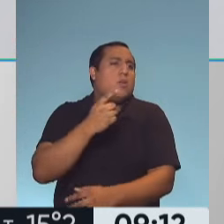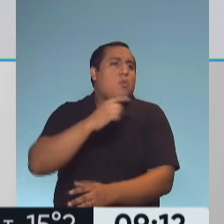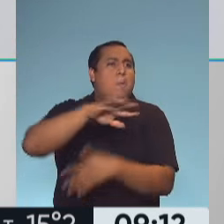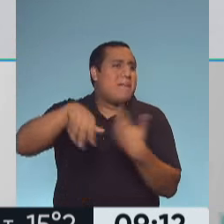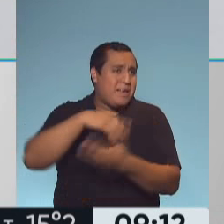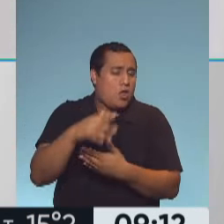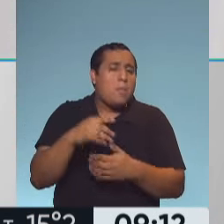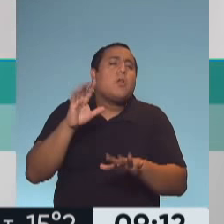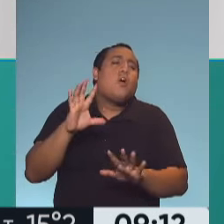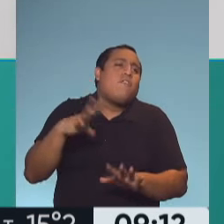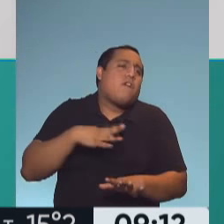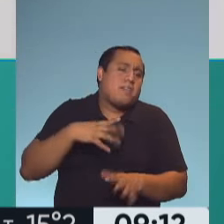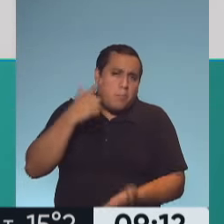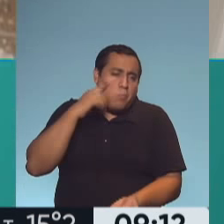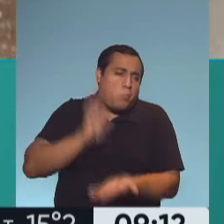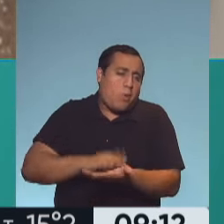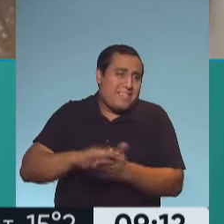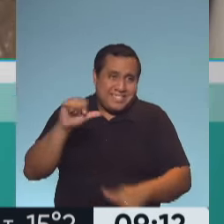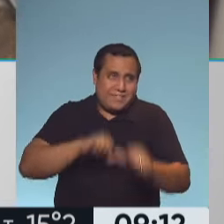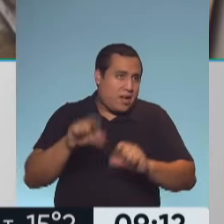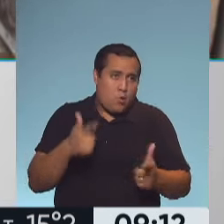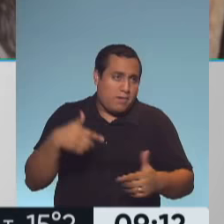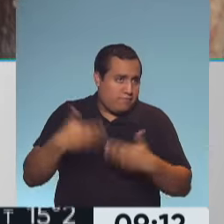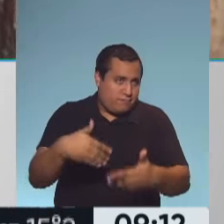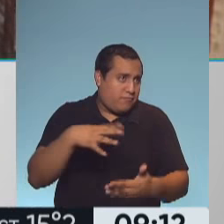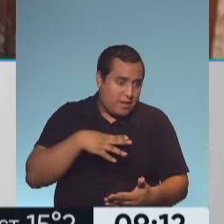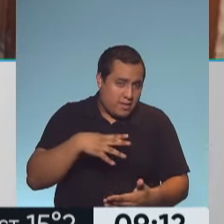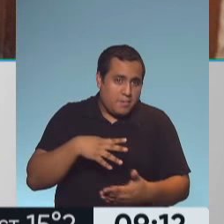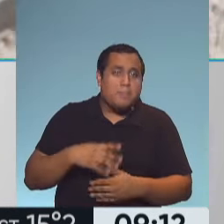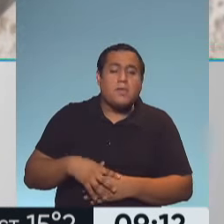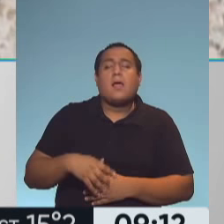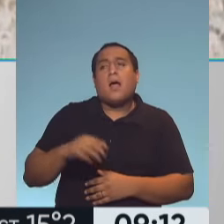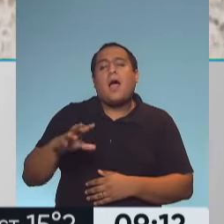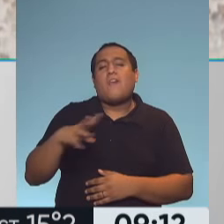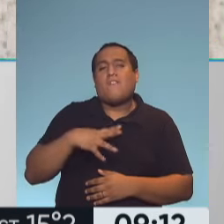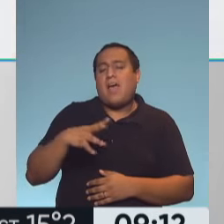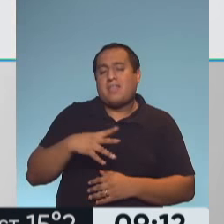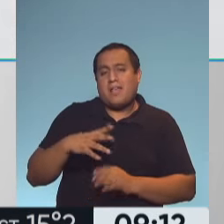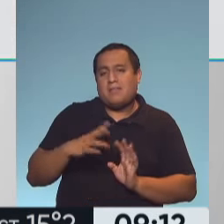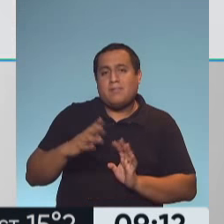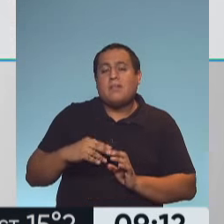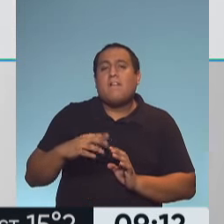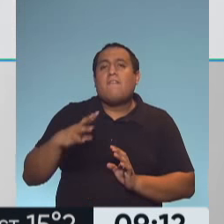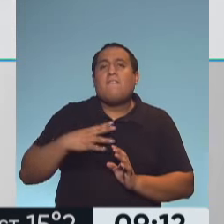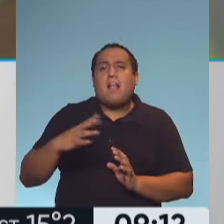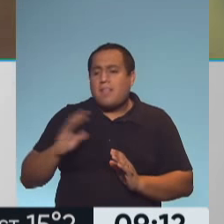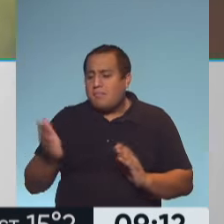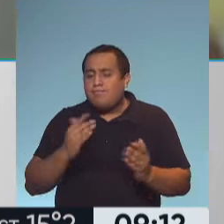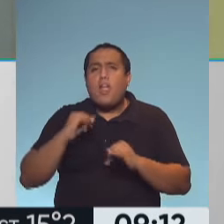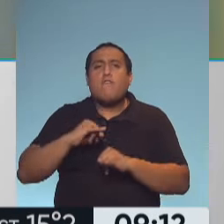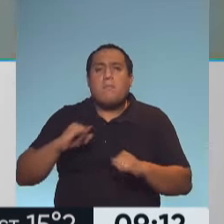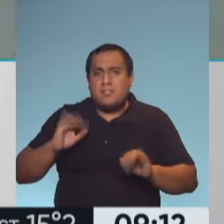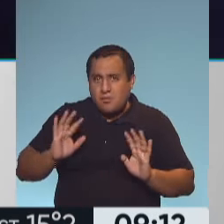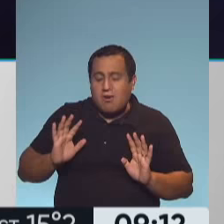no hay pruebas científicas, no se avanzó en esto. Para combinar diferentes vacunas todavía no tenemos datos. Nosotros estamos